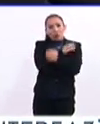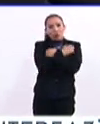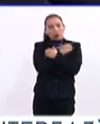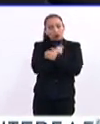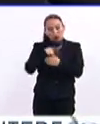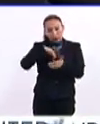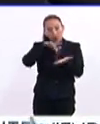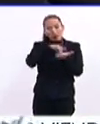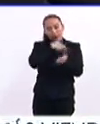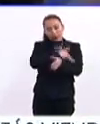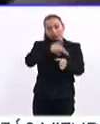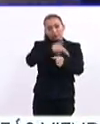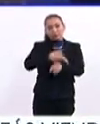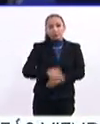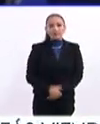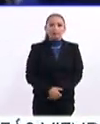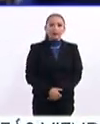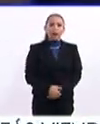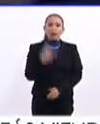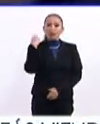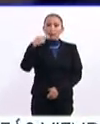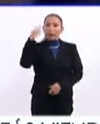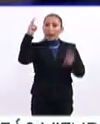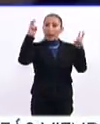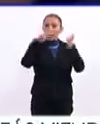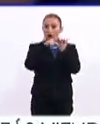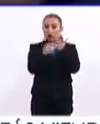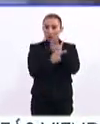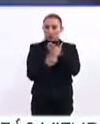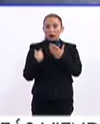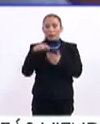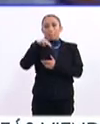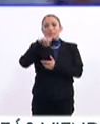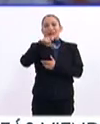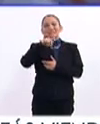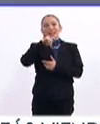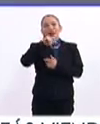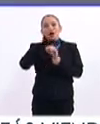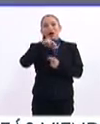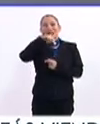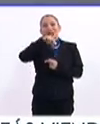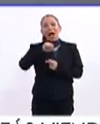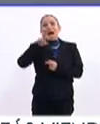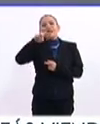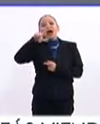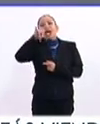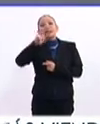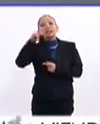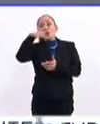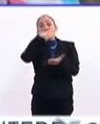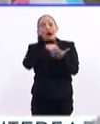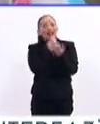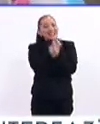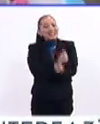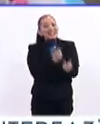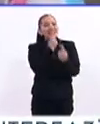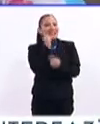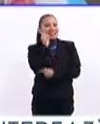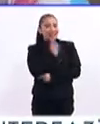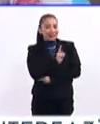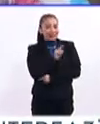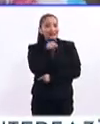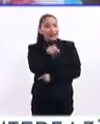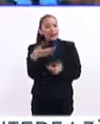Entonces los apoyamos también en esa parte. El nombre del proyecto, que está en Mixteco, Navalí, significa lugar de niños y niñas.